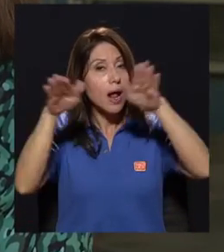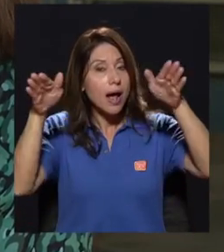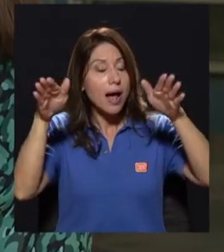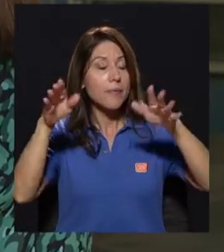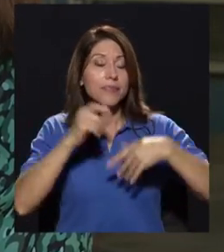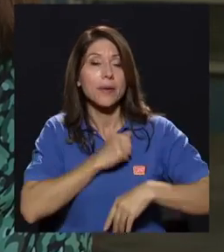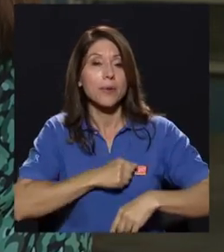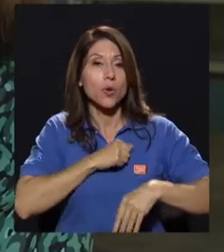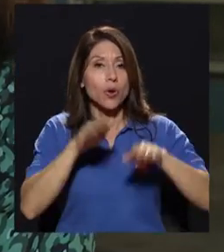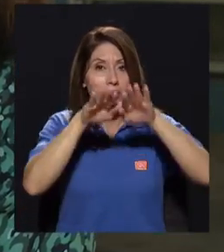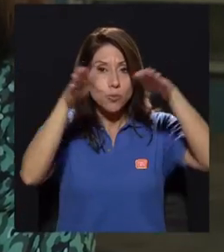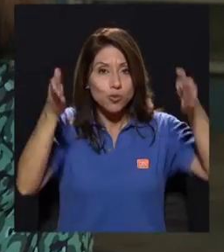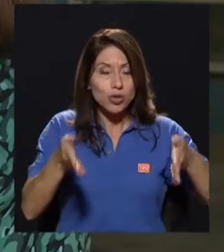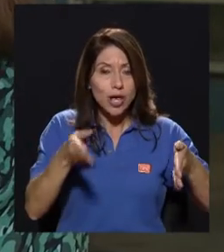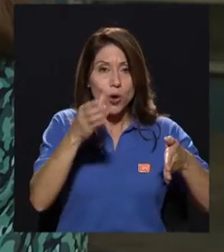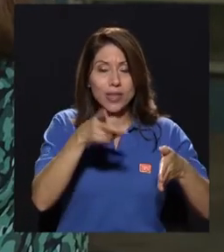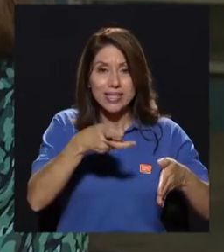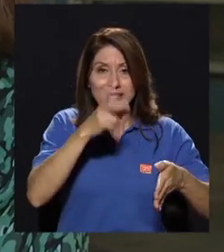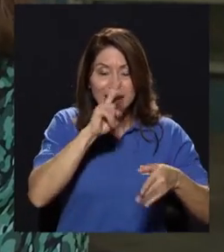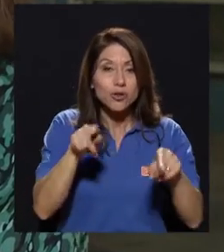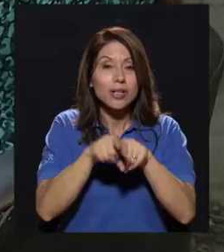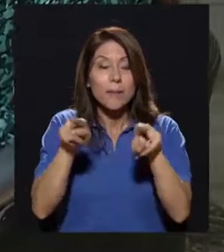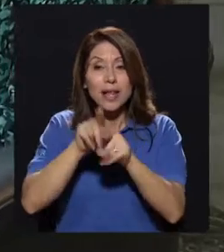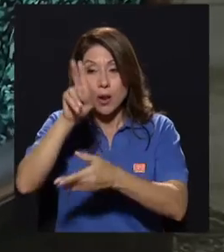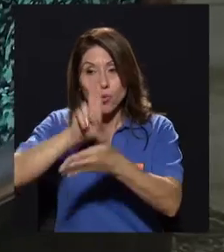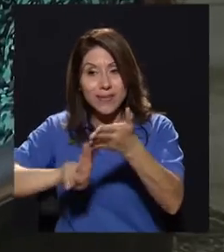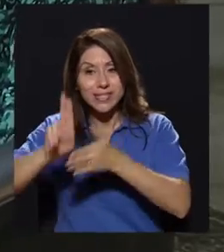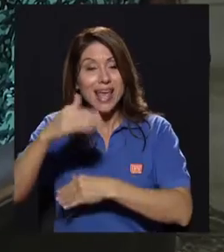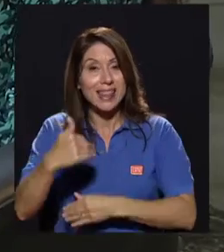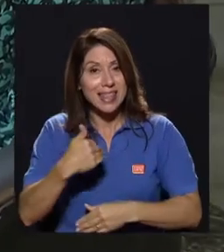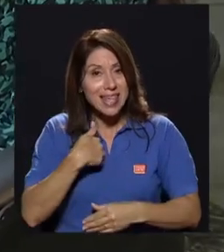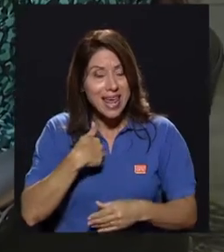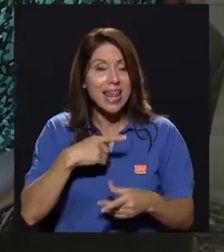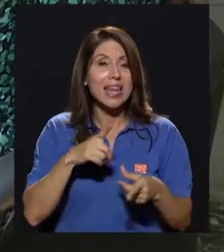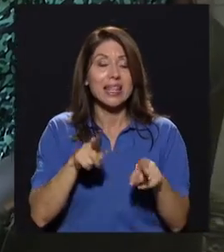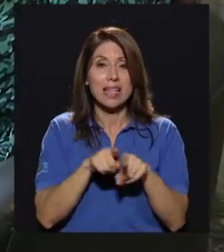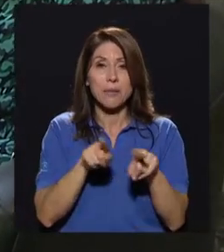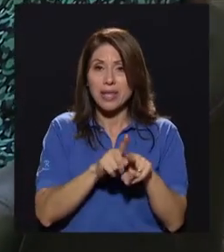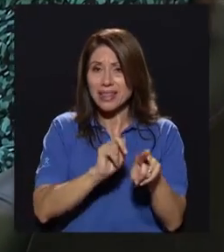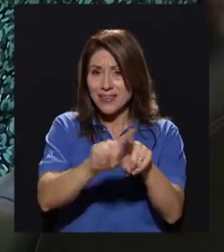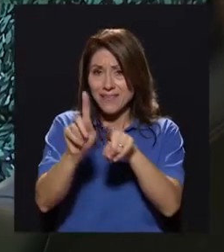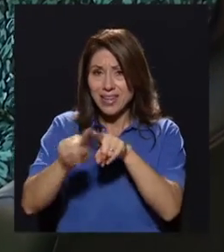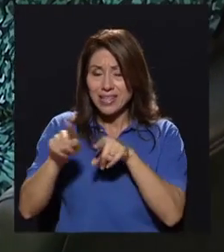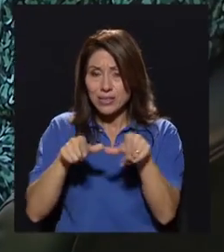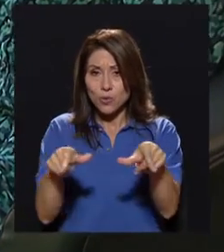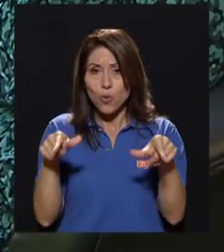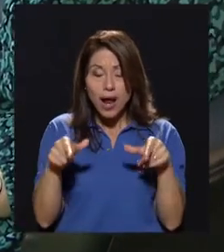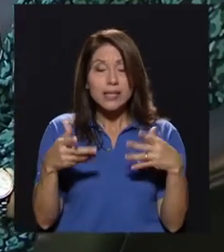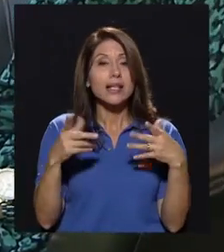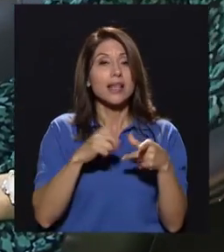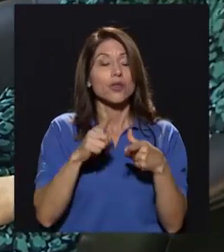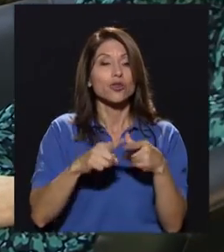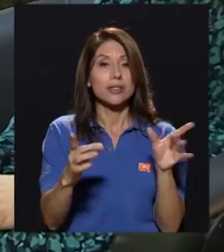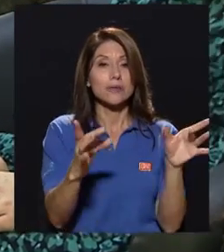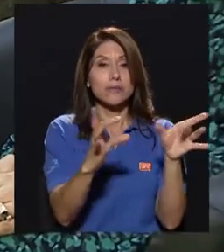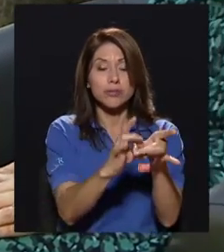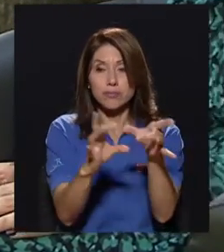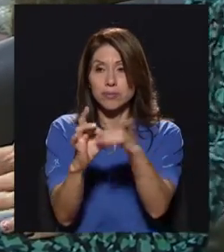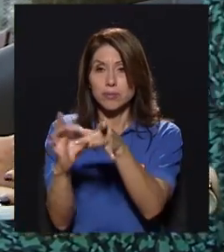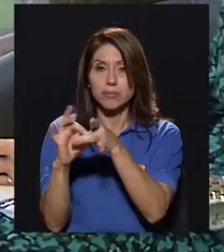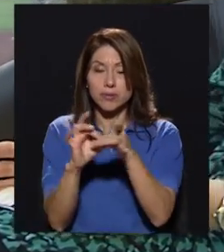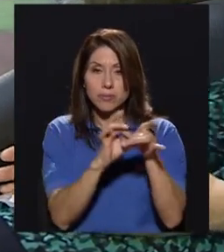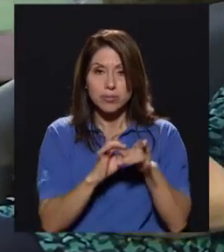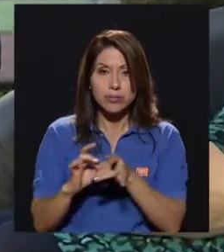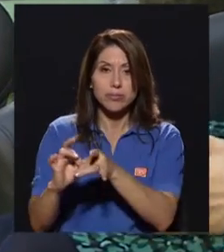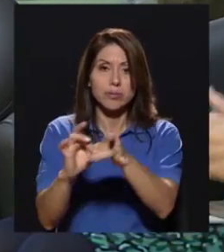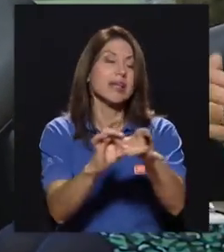nutrición hay profesionales que también tienen muchísima información. Entonces se hizo un trabajo interdisciplinario para que nuestros estudiantes pudieran competir, estudiantes